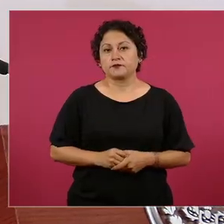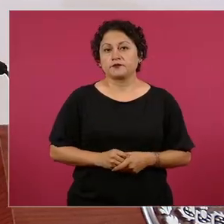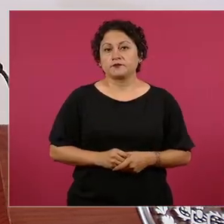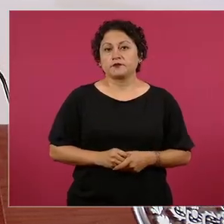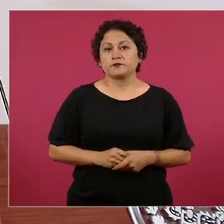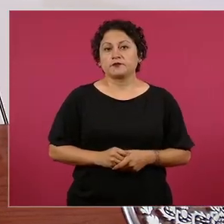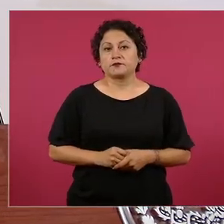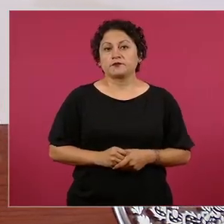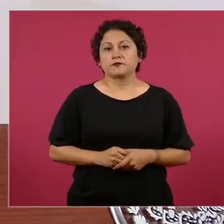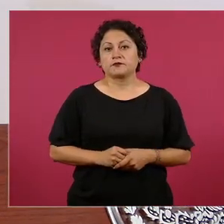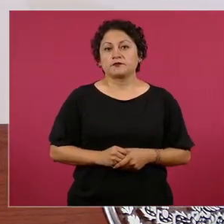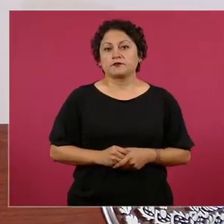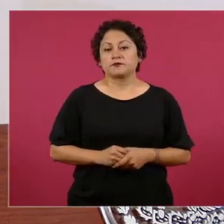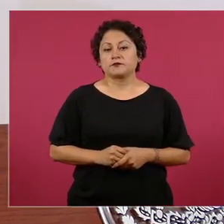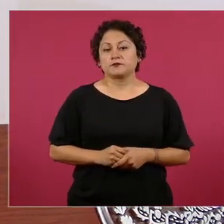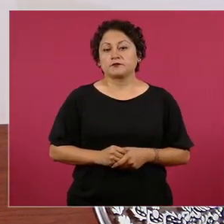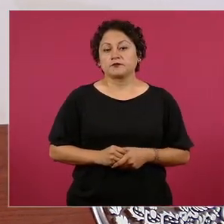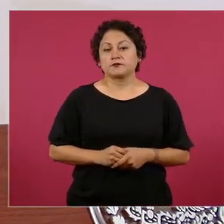quisieran